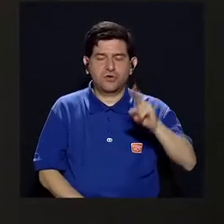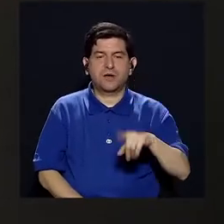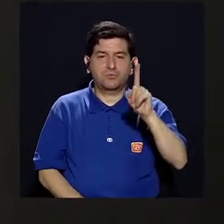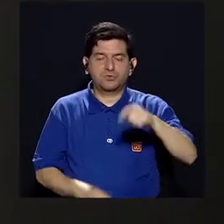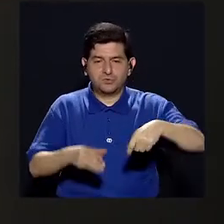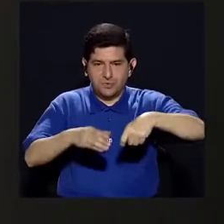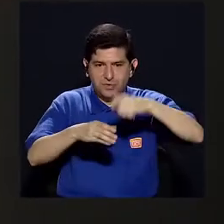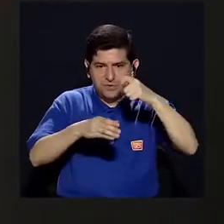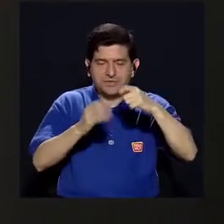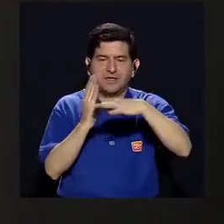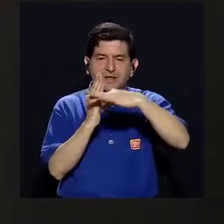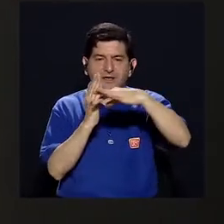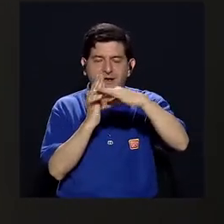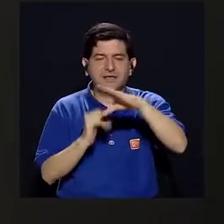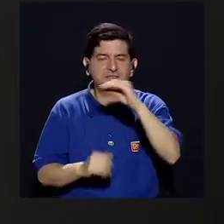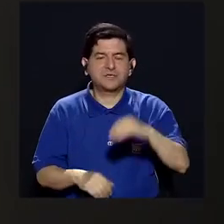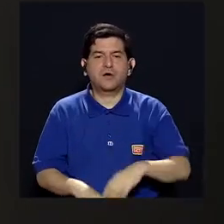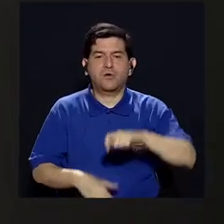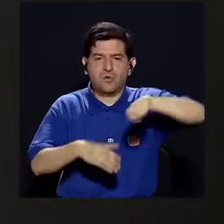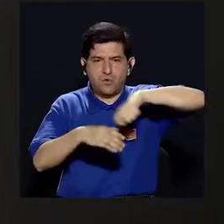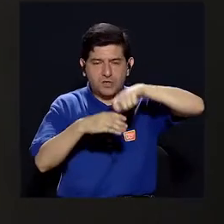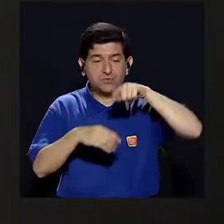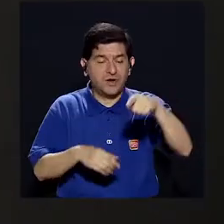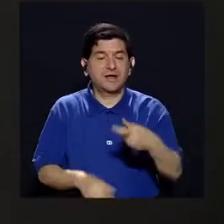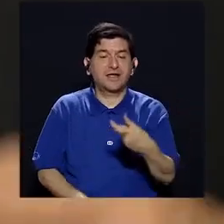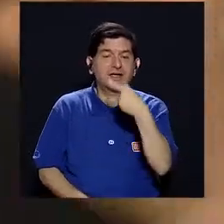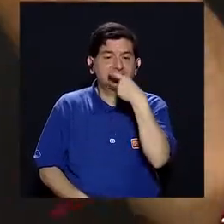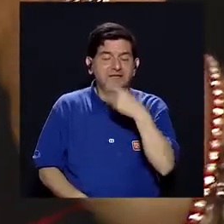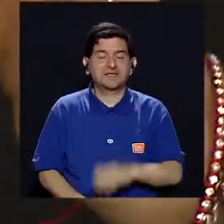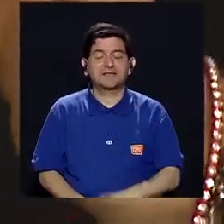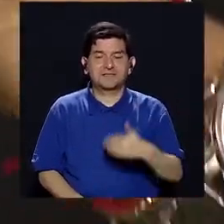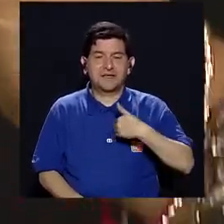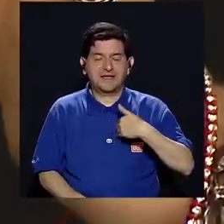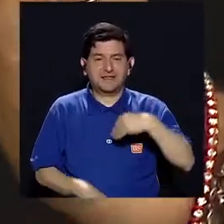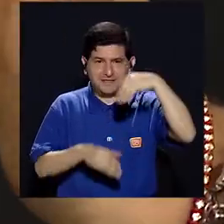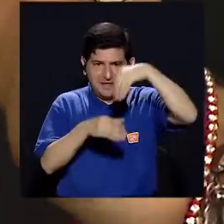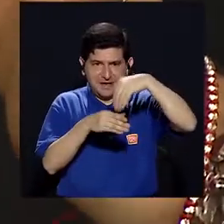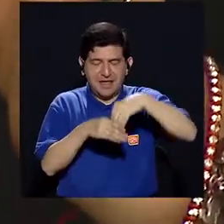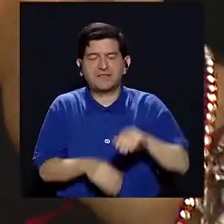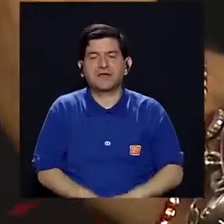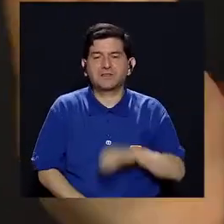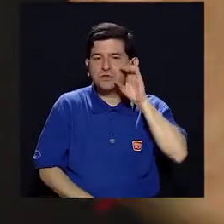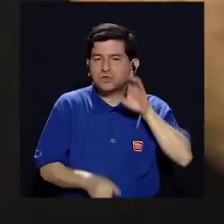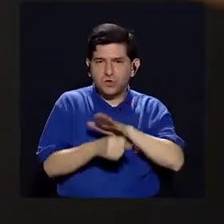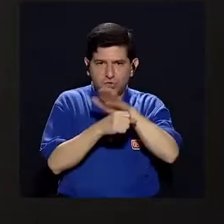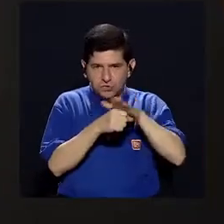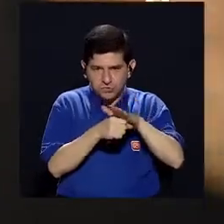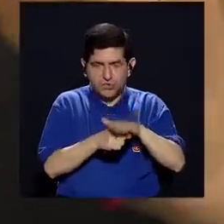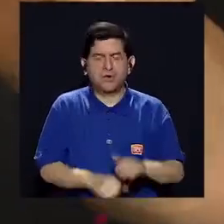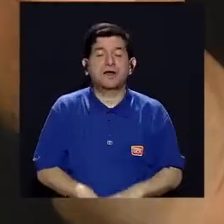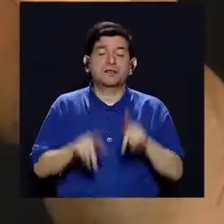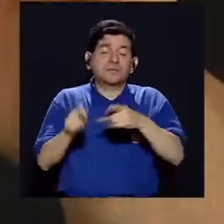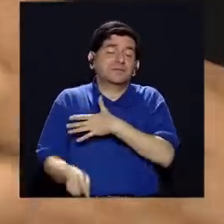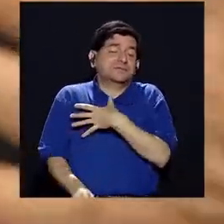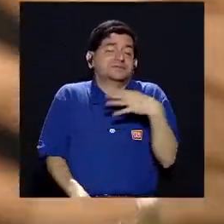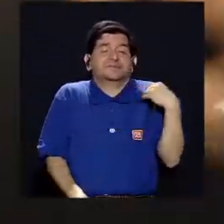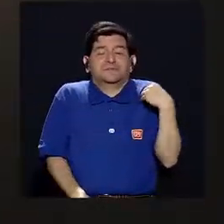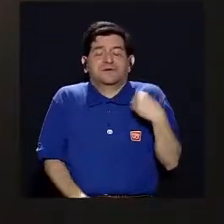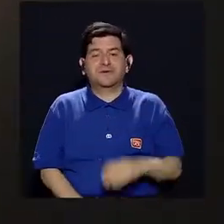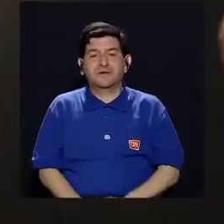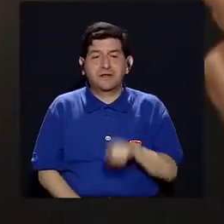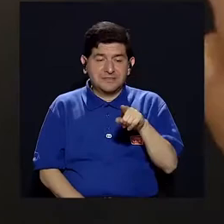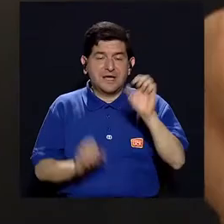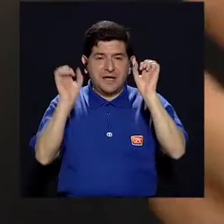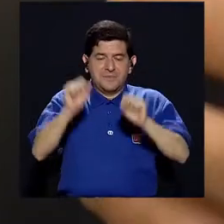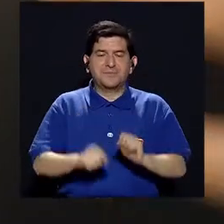cinco gramos es una cucharadita de grasa o azúcar. Entonces, en el caso de esta galleta, que es rellena de chocolate y avellanas, para las personas que les gusta mucho el chocolate,